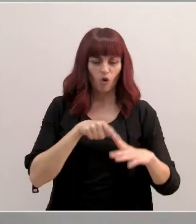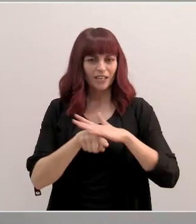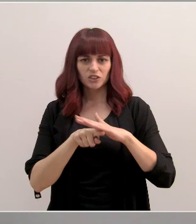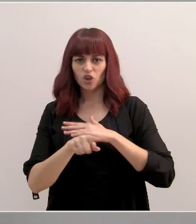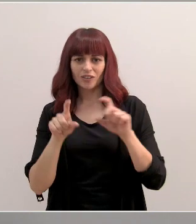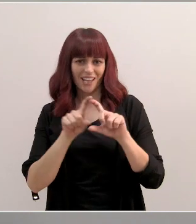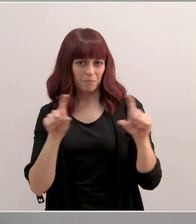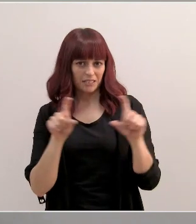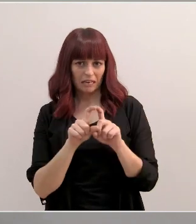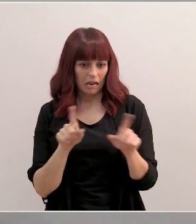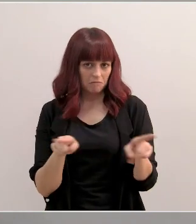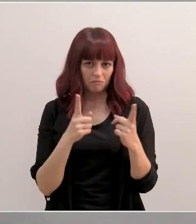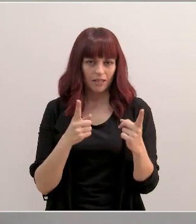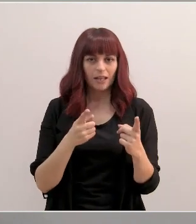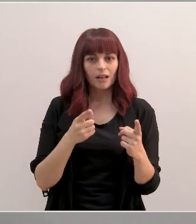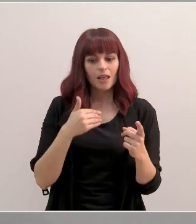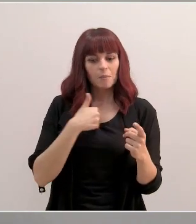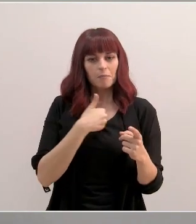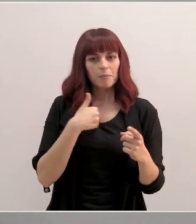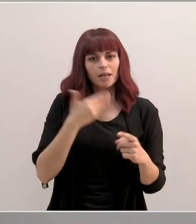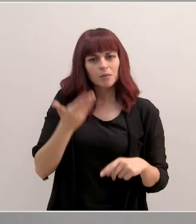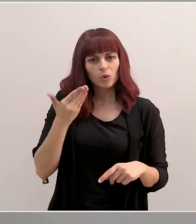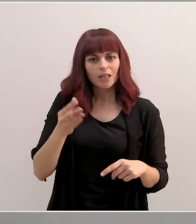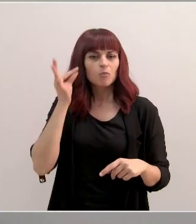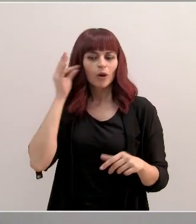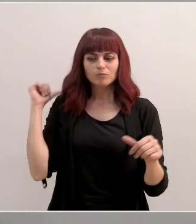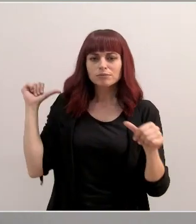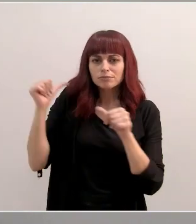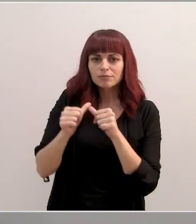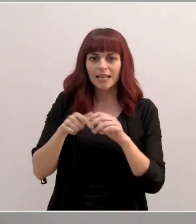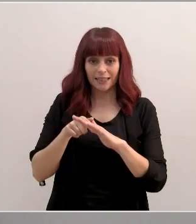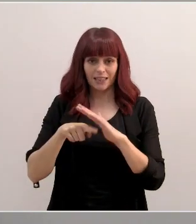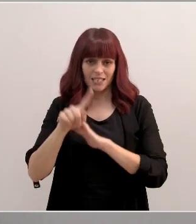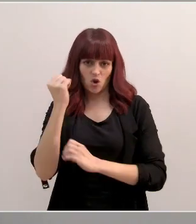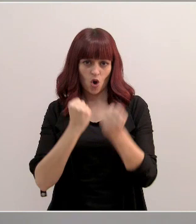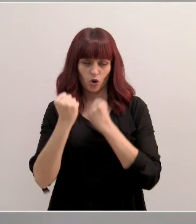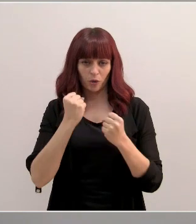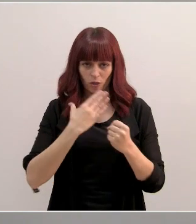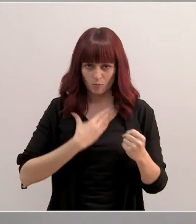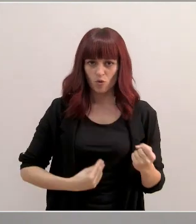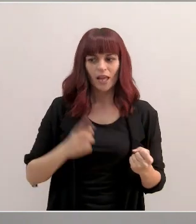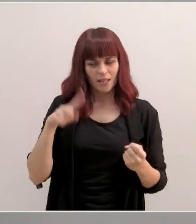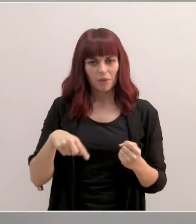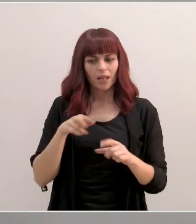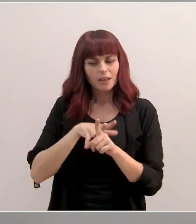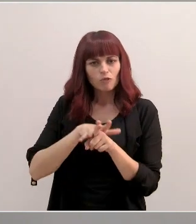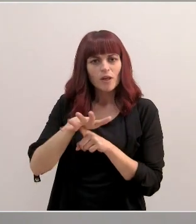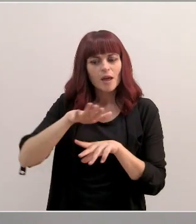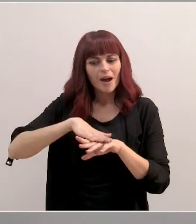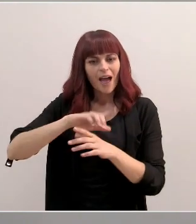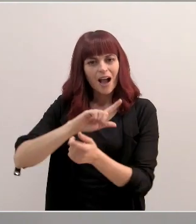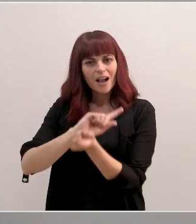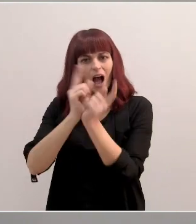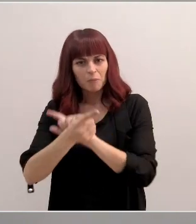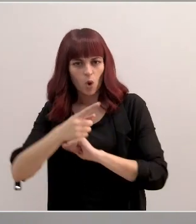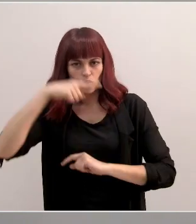empresarial, el relevante papel de las mujeres en el desarrollo económico de la región de Murcia y su influencia para promover un cambio en